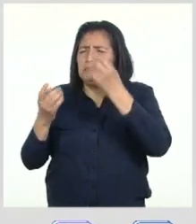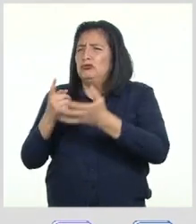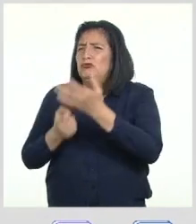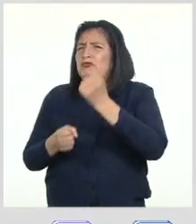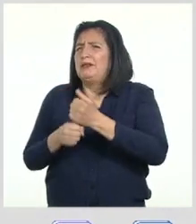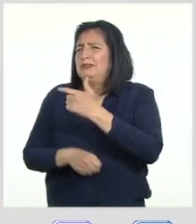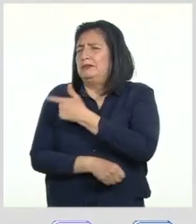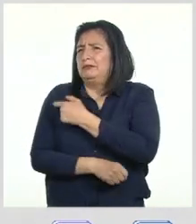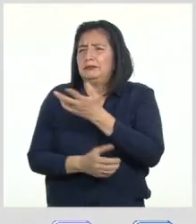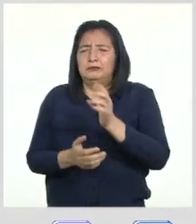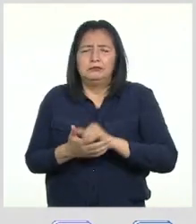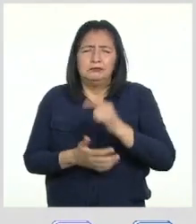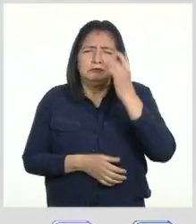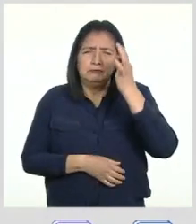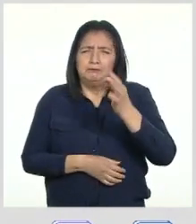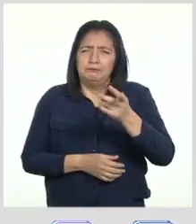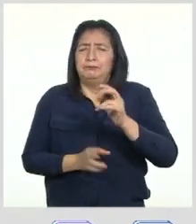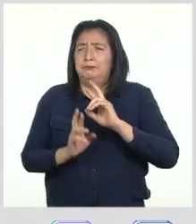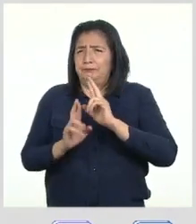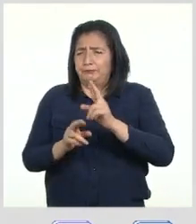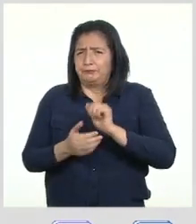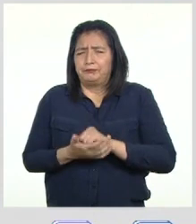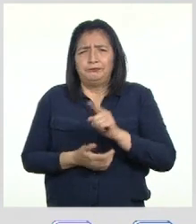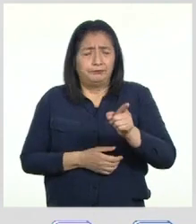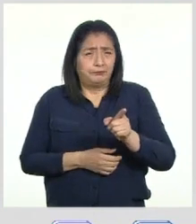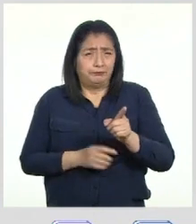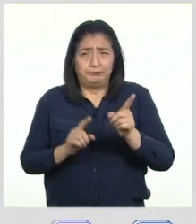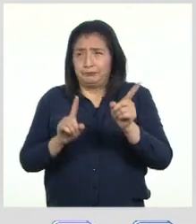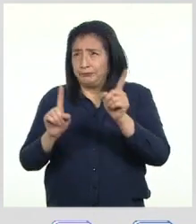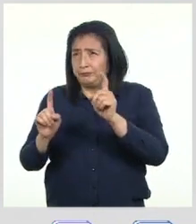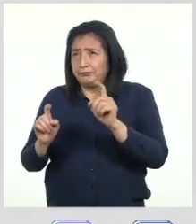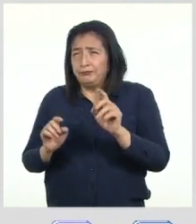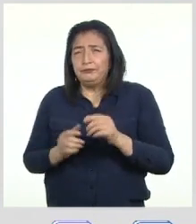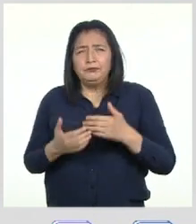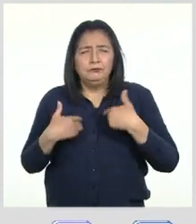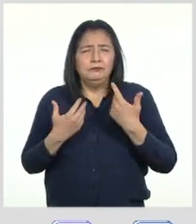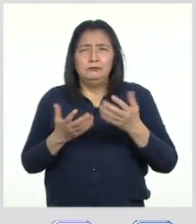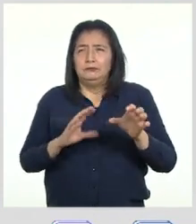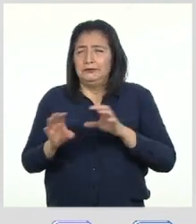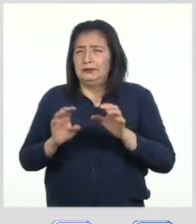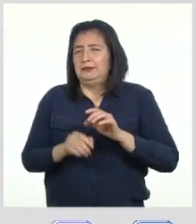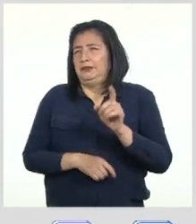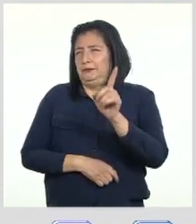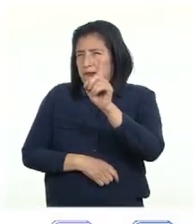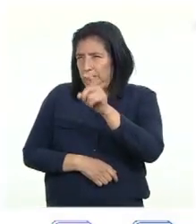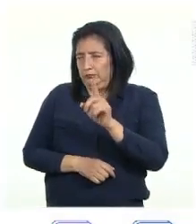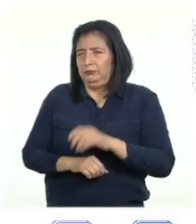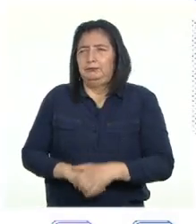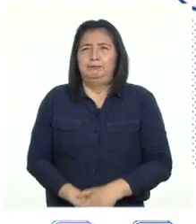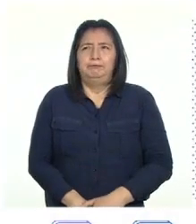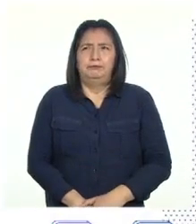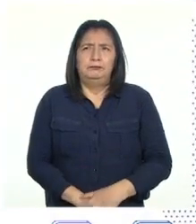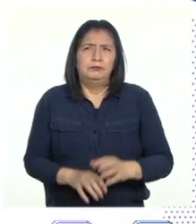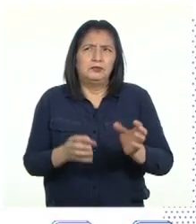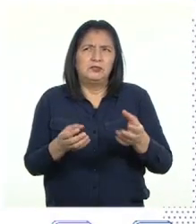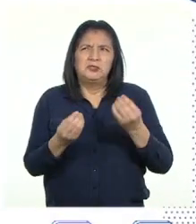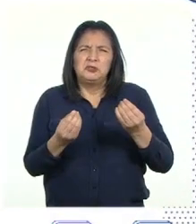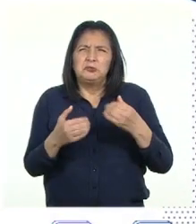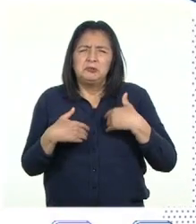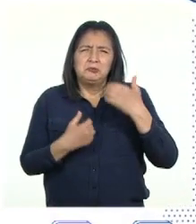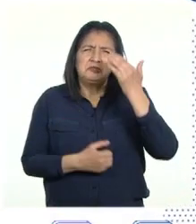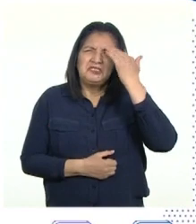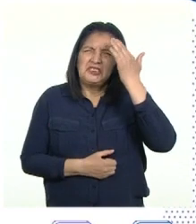Creo que para responder las inquietudes de todos, podemos formularnos la siguiente pregunta ¿Cómo podemos